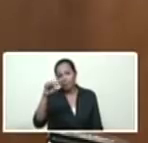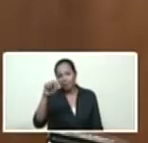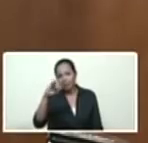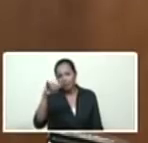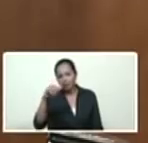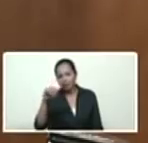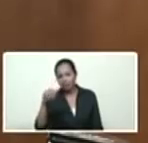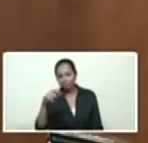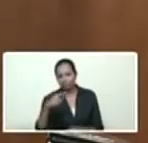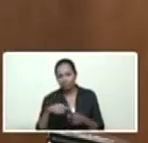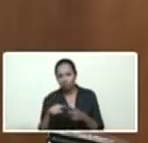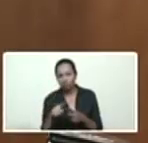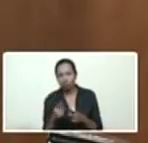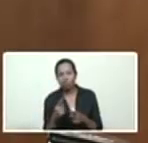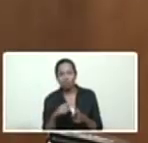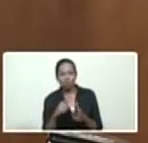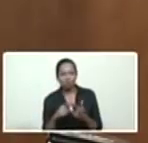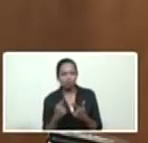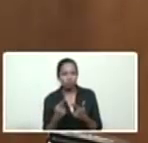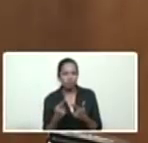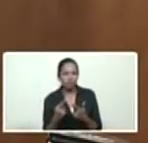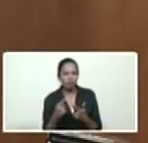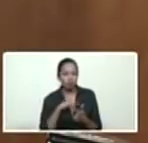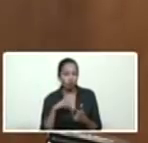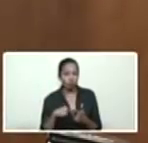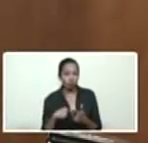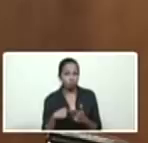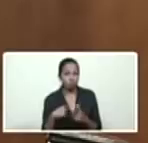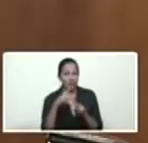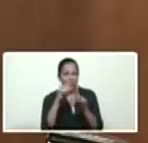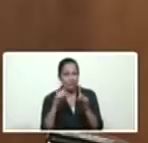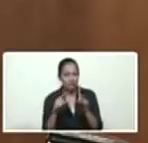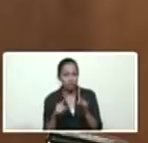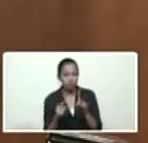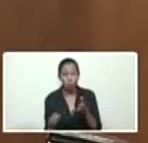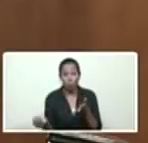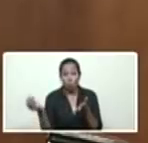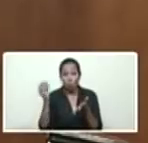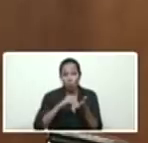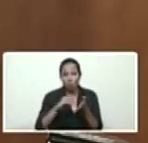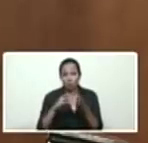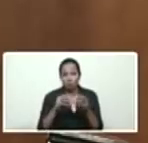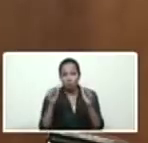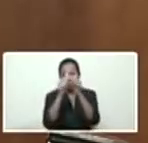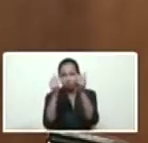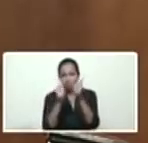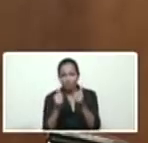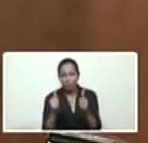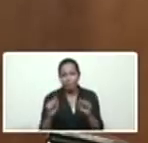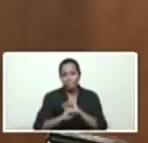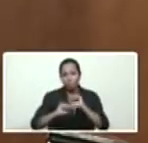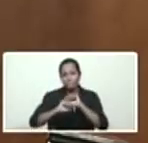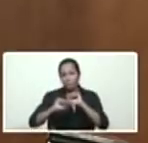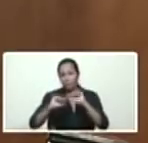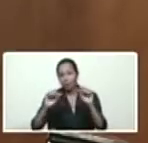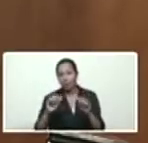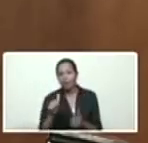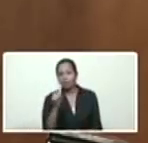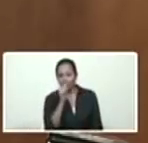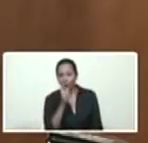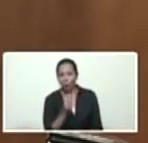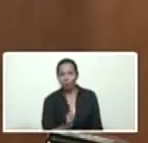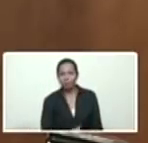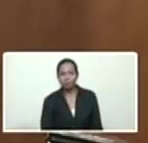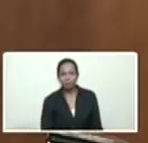bueno, y la energización y la protección de la energización de todos los sistemas de bombeo nacionales, todos los sistemas,